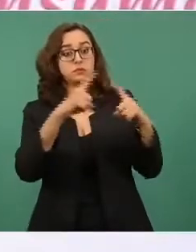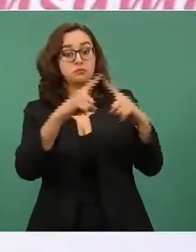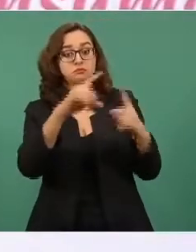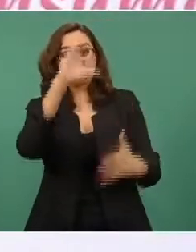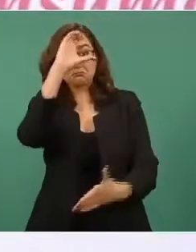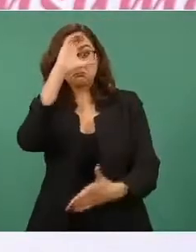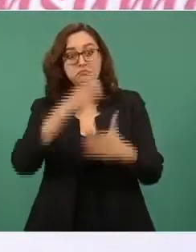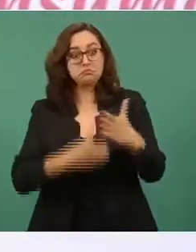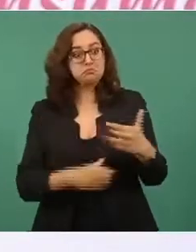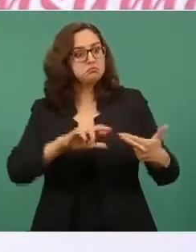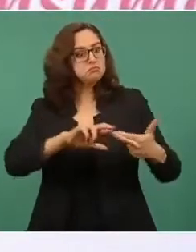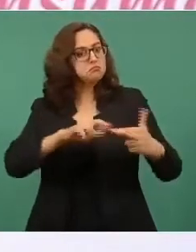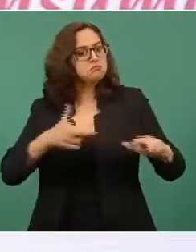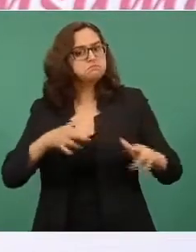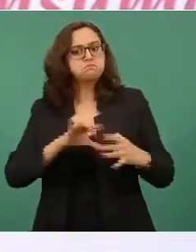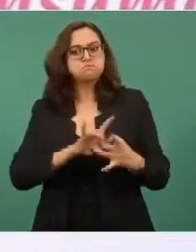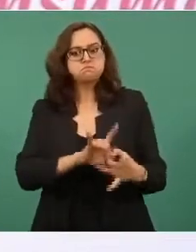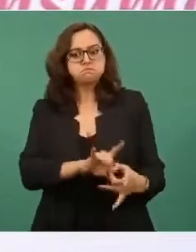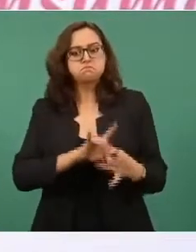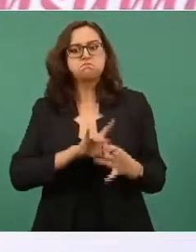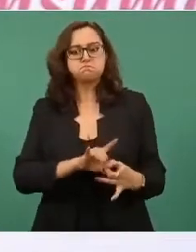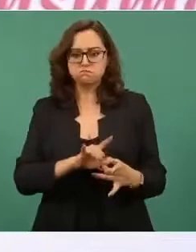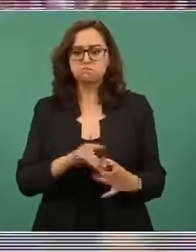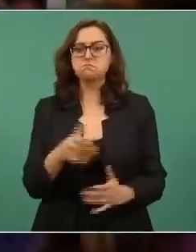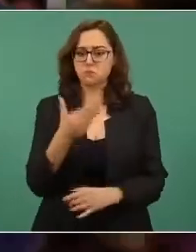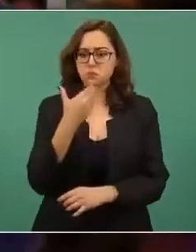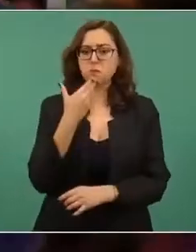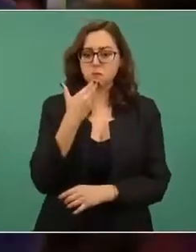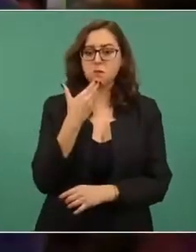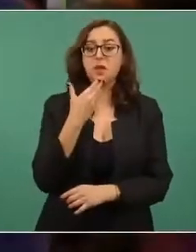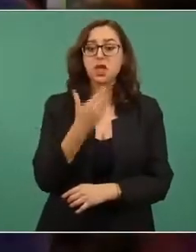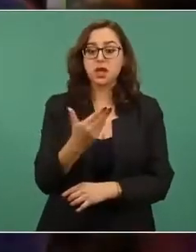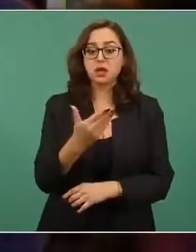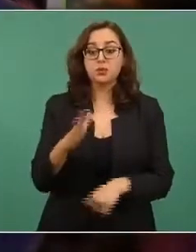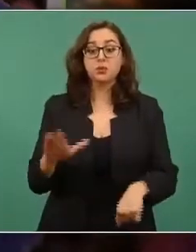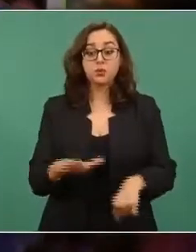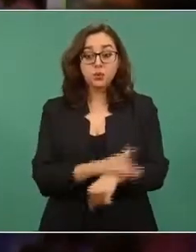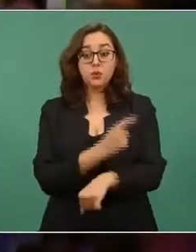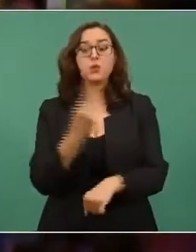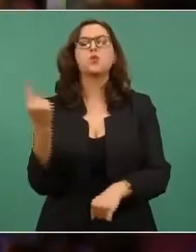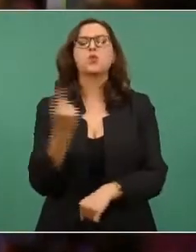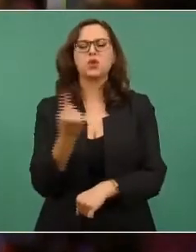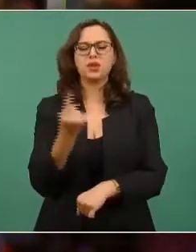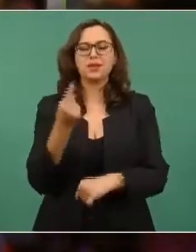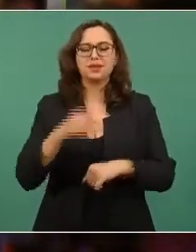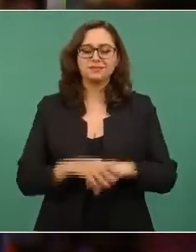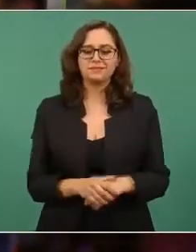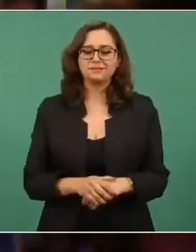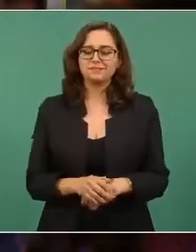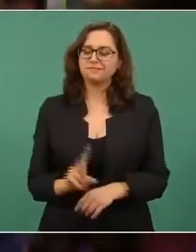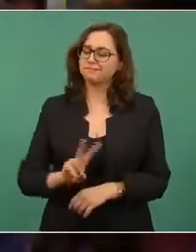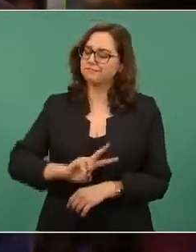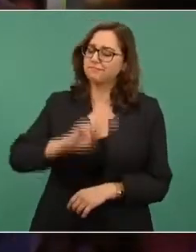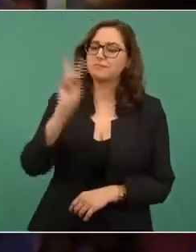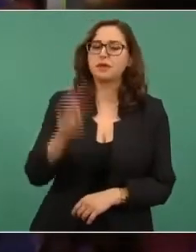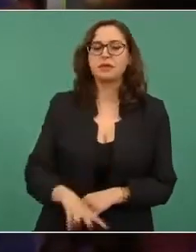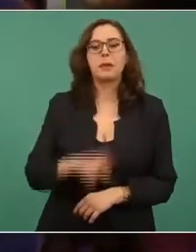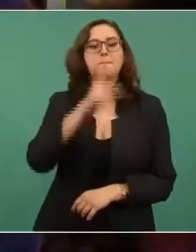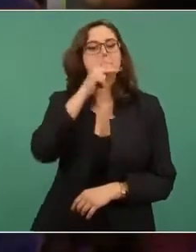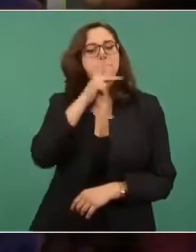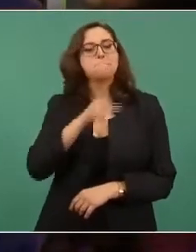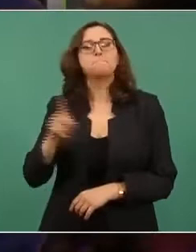Gracias en mucho a que el Papa Francisco es un verdadero